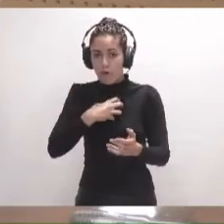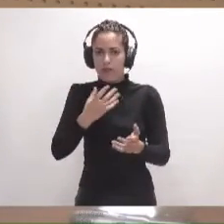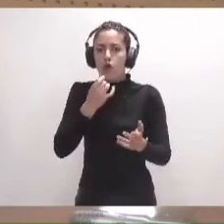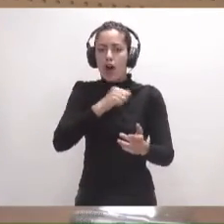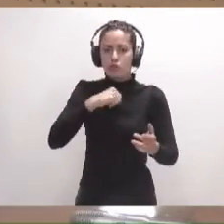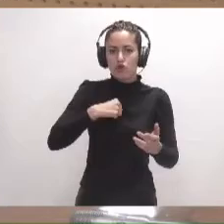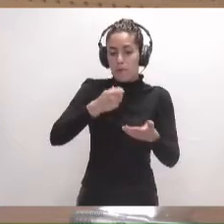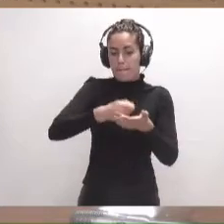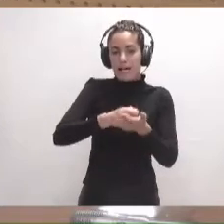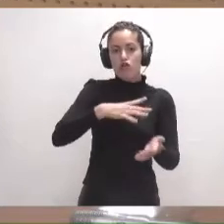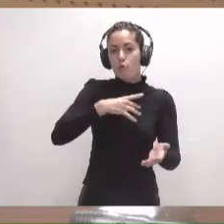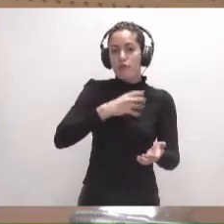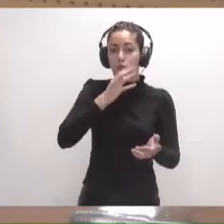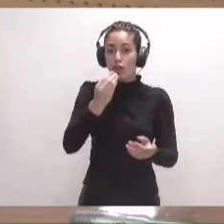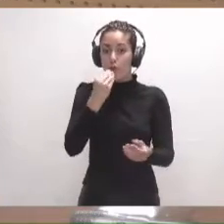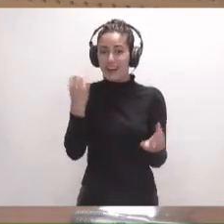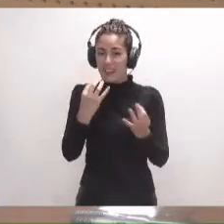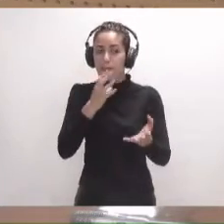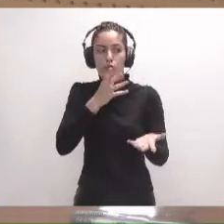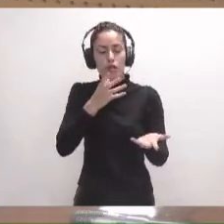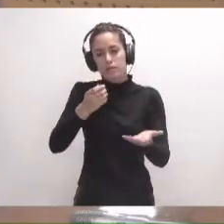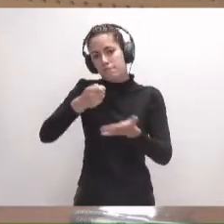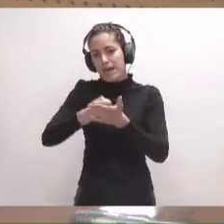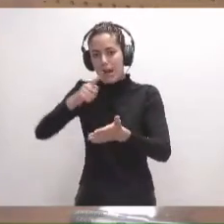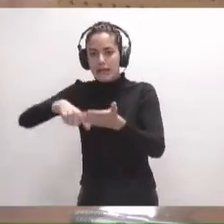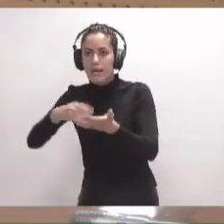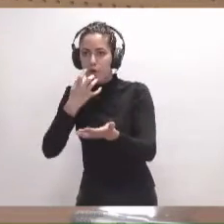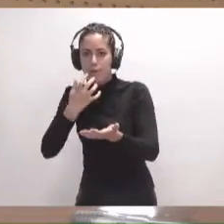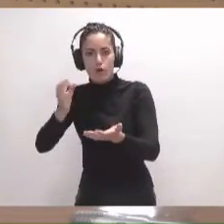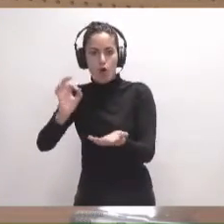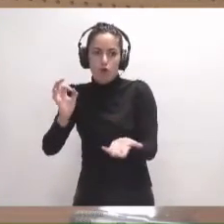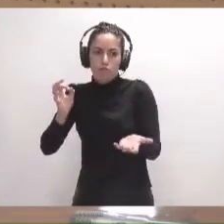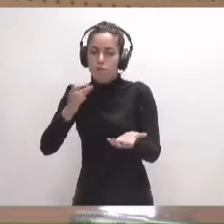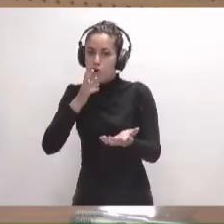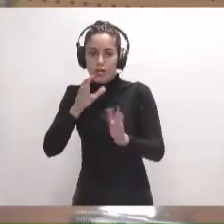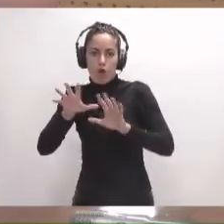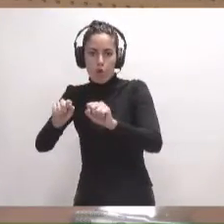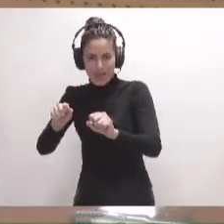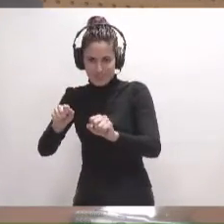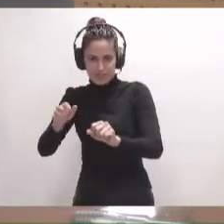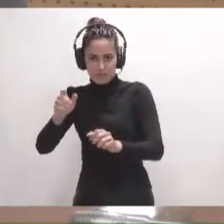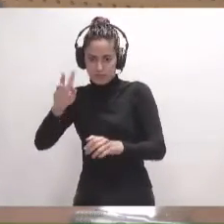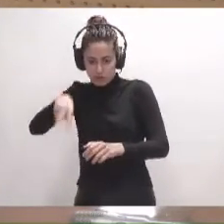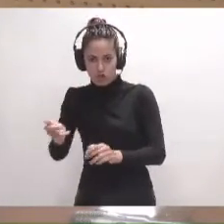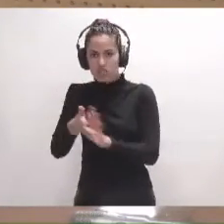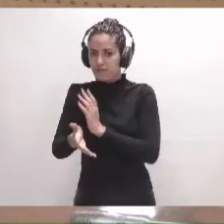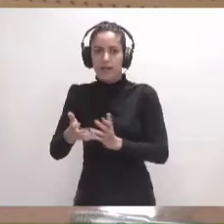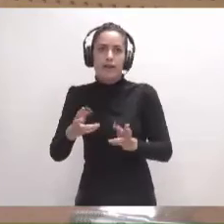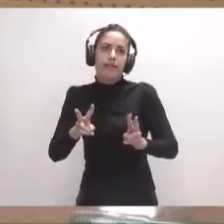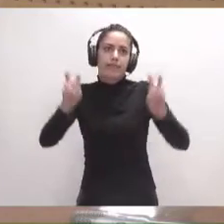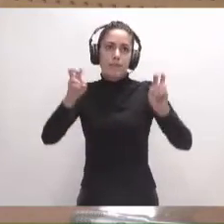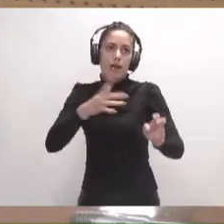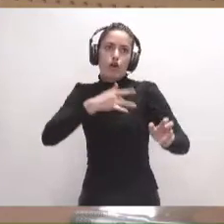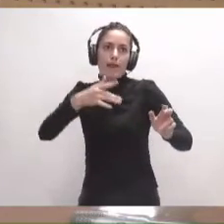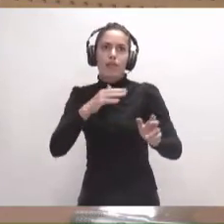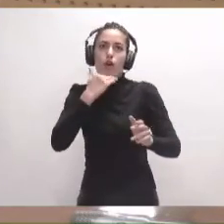pagar un autónomo porque tienen que comer, porque tienen que pagar un alquiler, porque no son ocupas, porque no es una cuestión romántica,